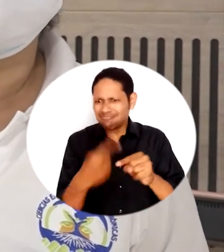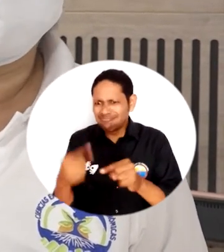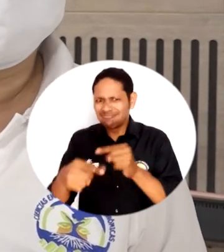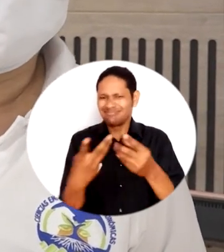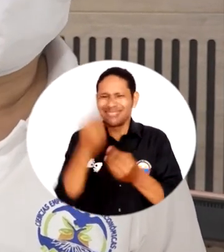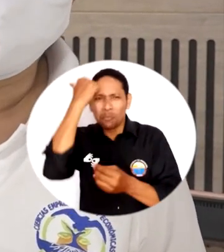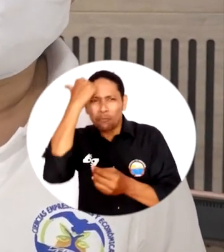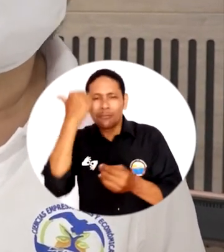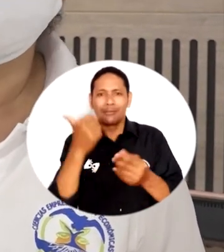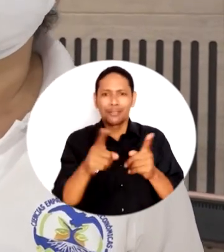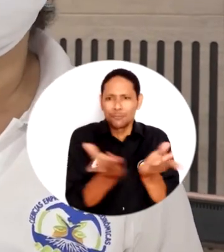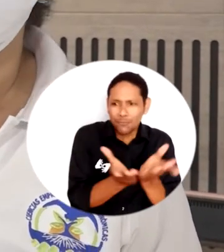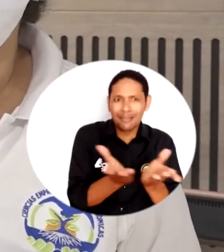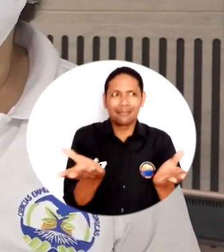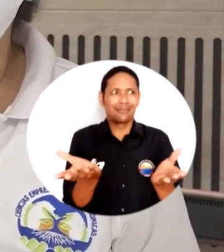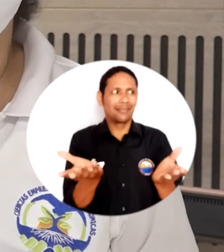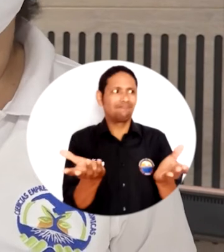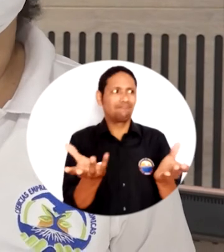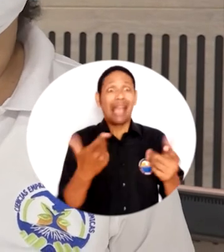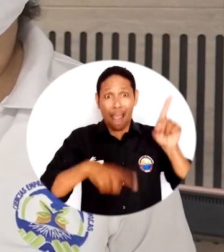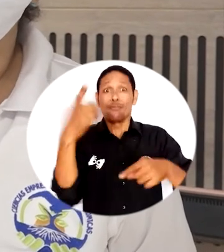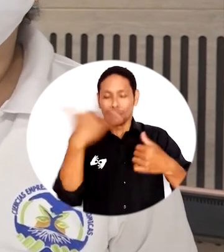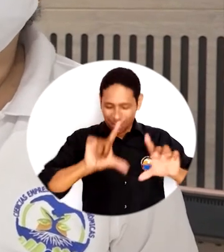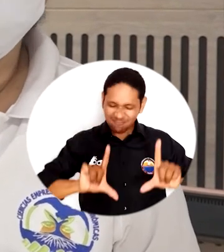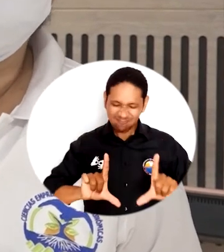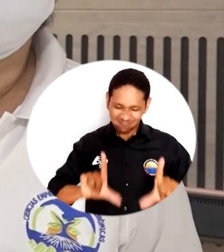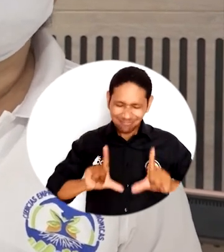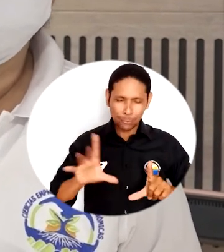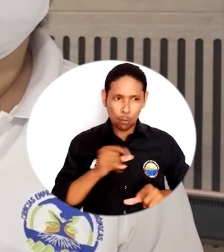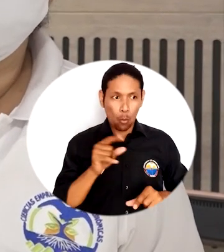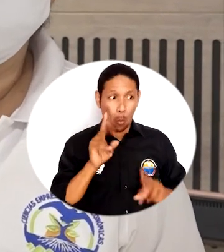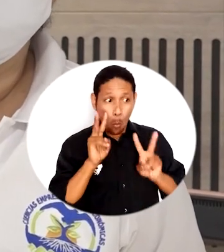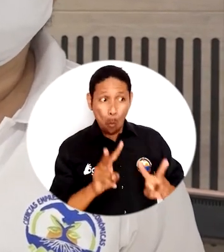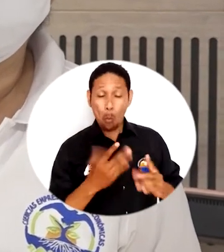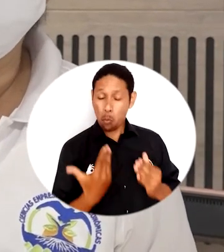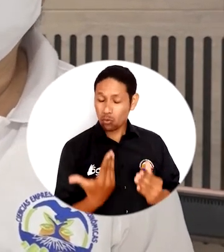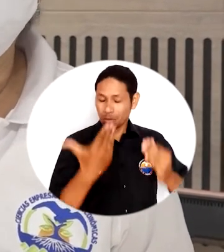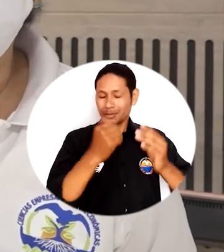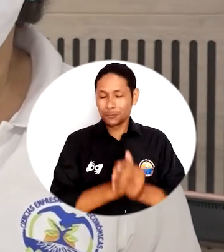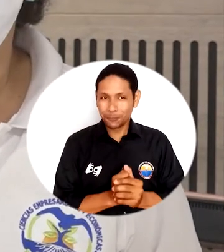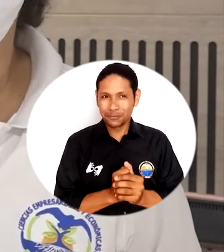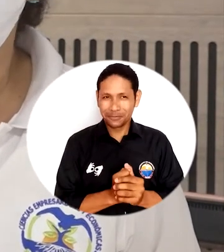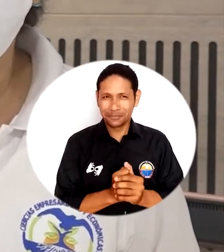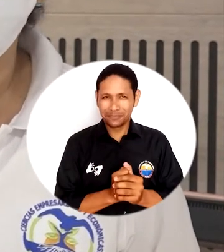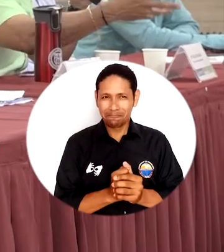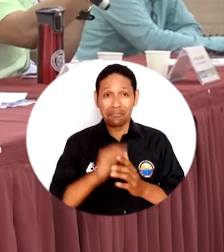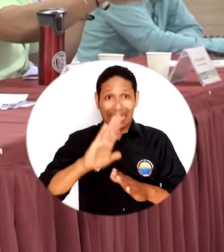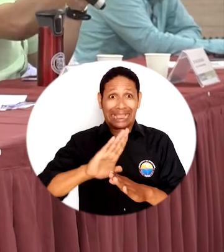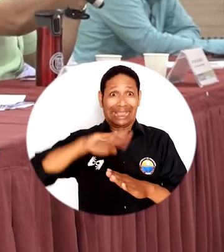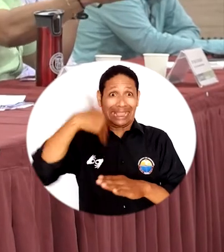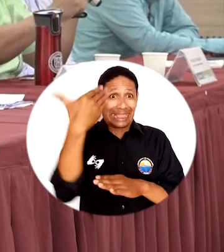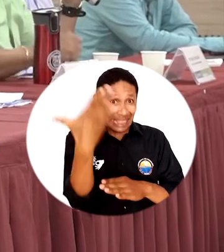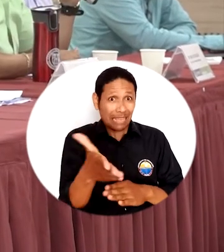tal, como fueron nuestros profesores, nuestros estudiantes, los graduados, digamos, en todas las, como bien lo dijeron los pares.